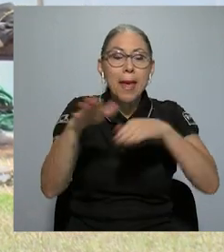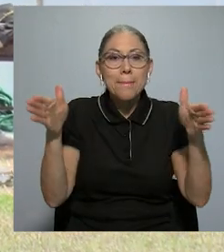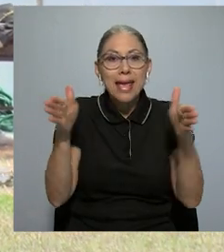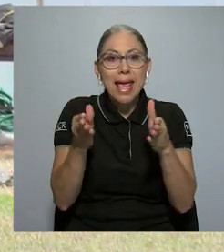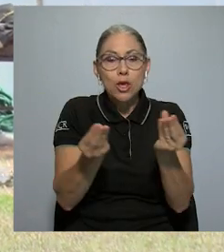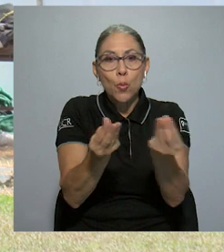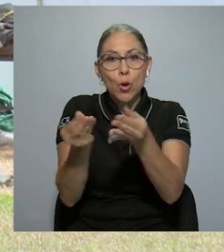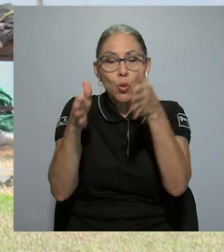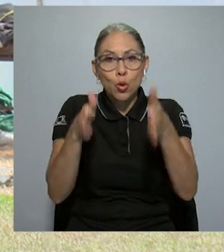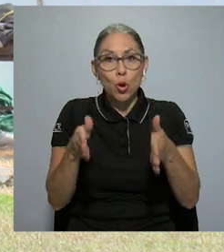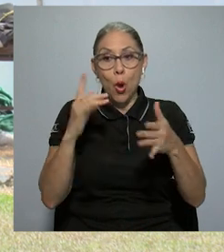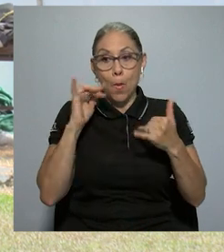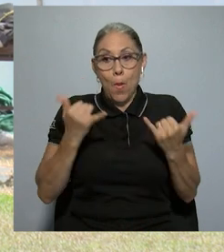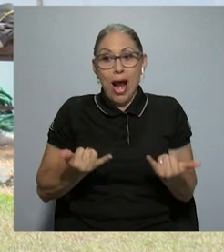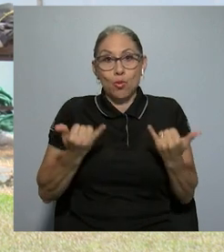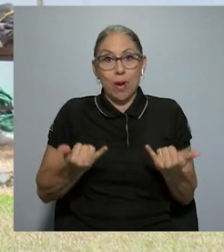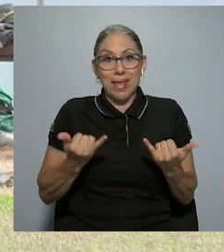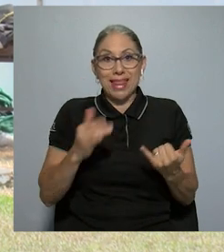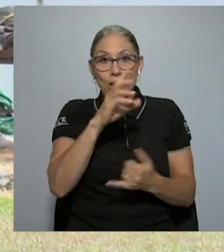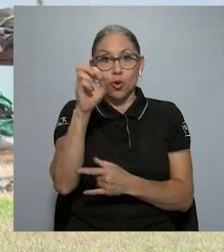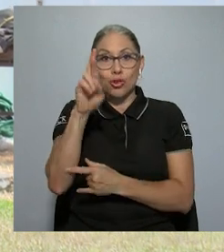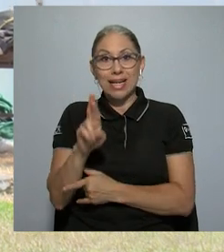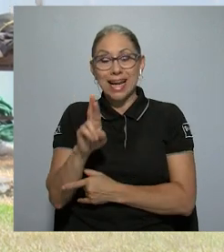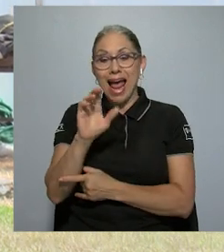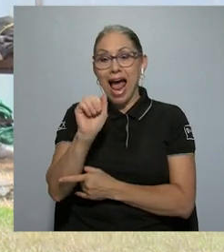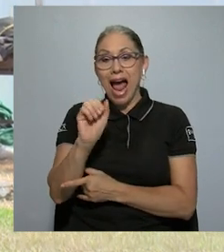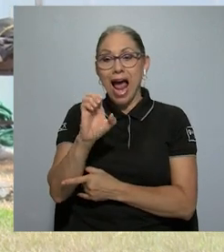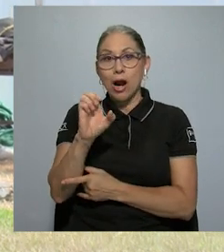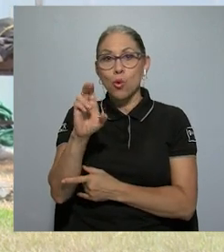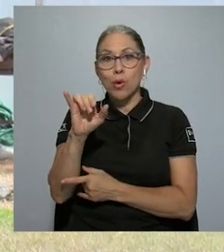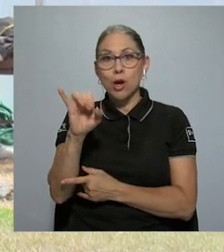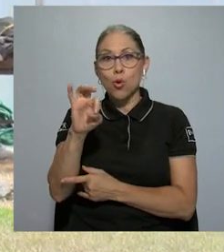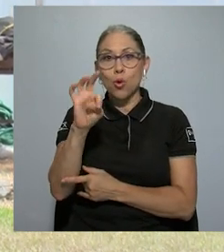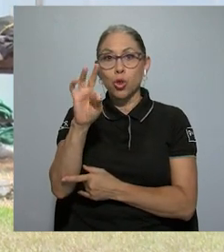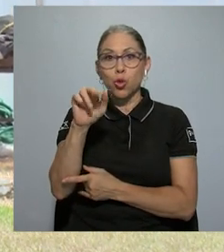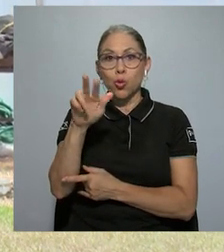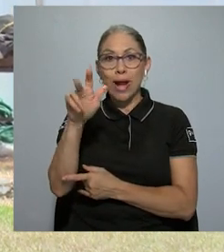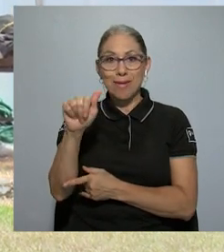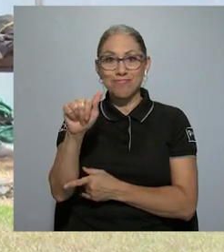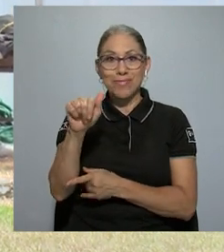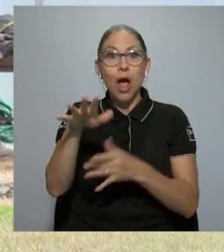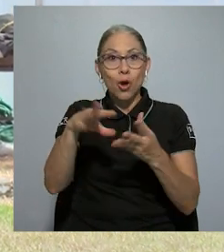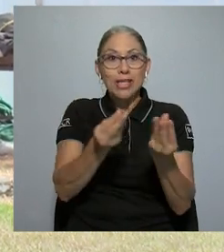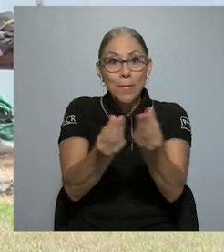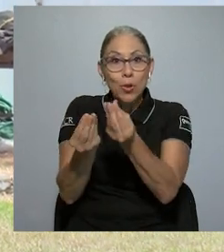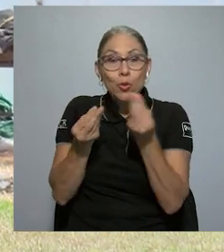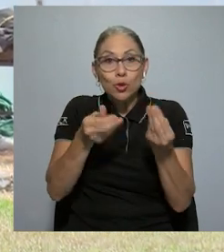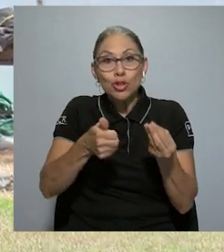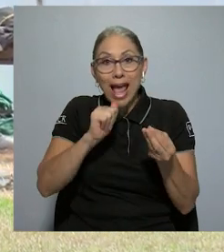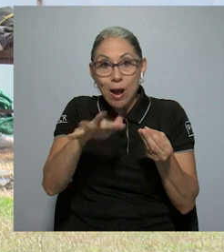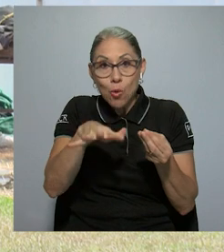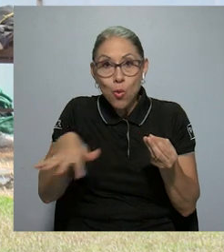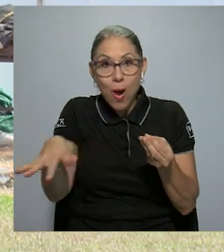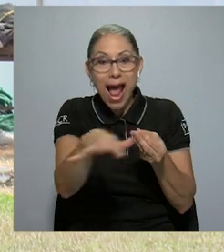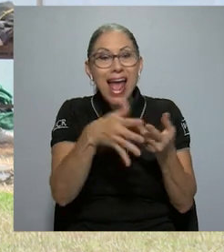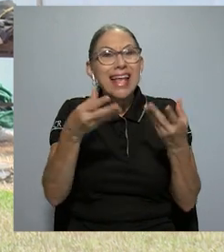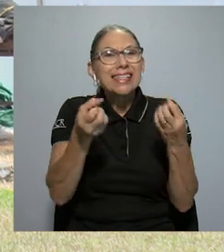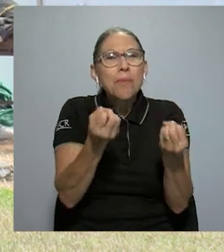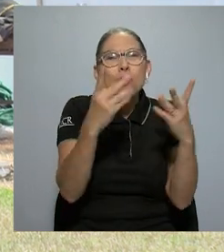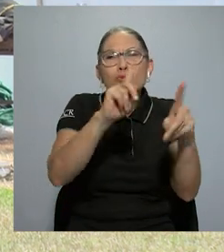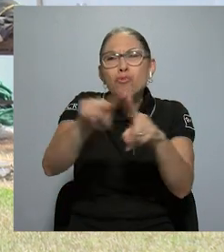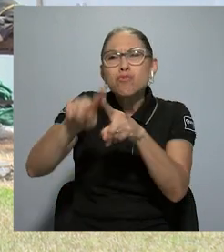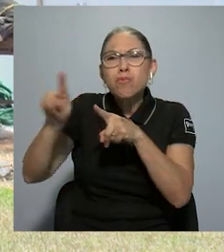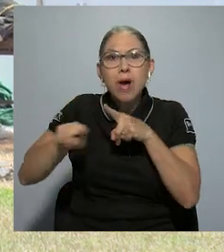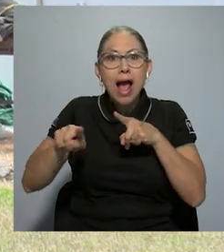productor, porque actualmente en Costa Rica la acuicultura o el sector acuícola está muy polarizado, es decir, hay grandes productores acuícolas